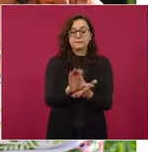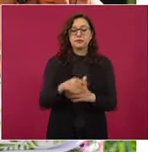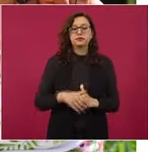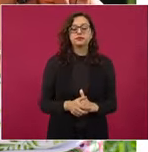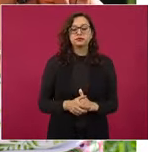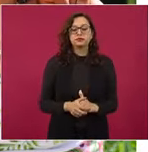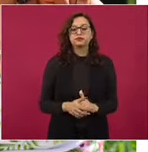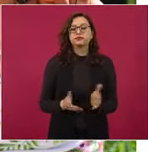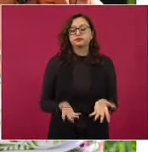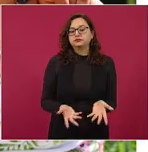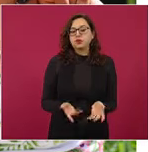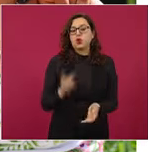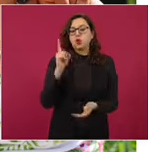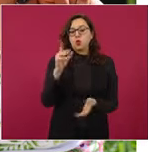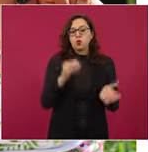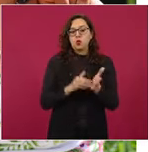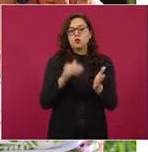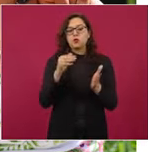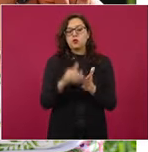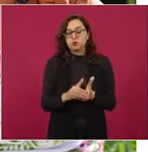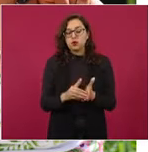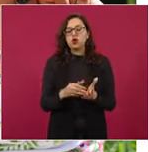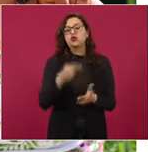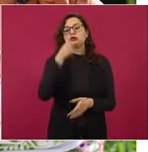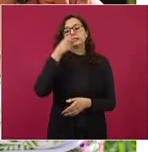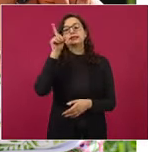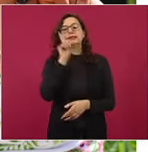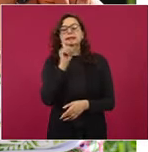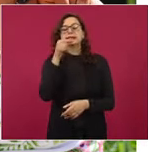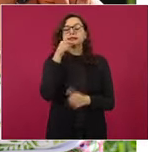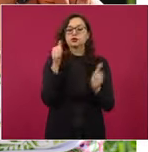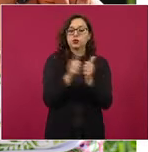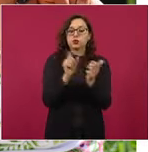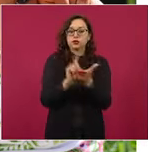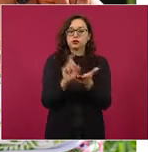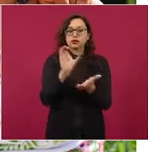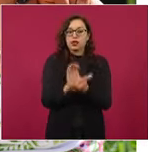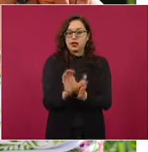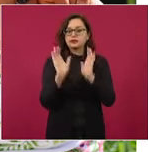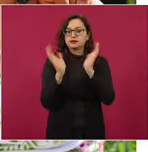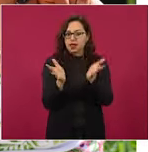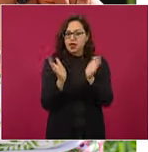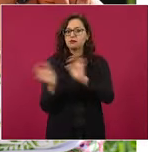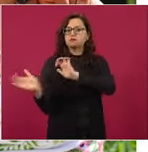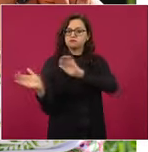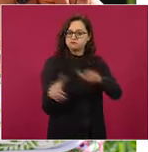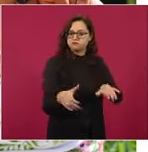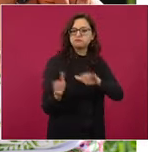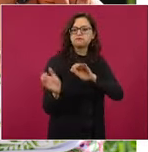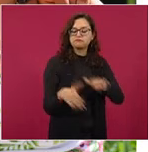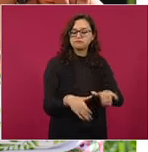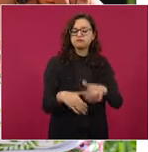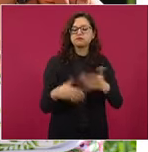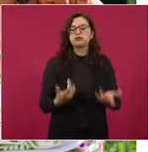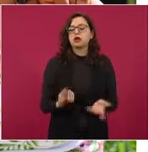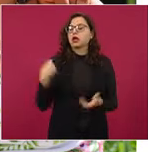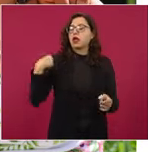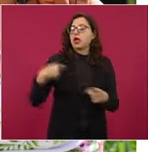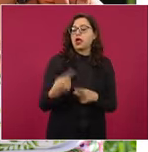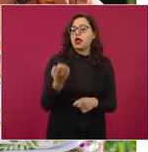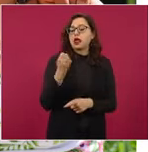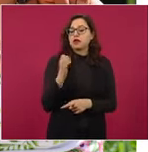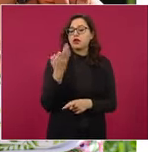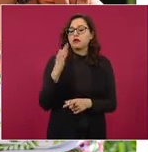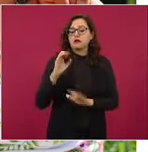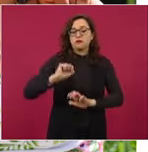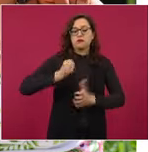el millón de niñas y niños incorporados a este programa. La inversión para este bimestre de enero-febrero son